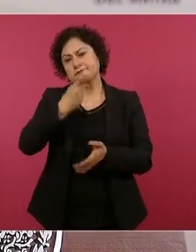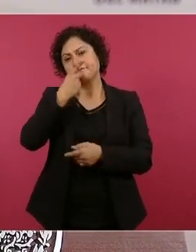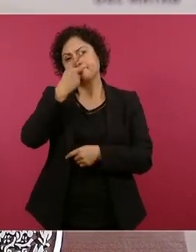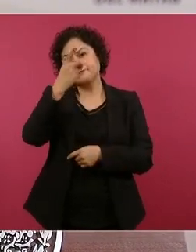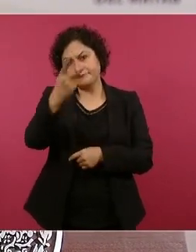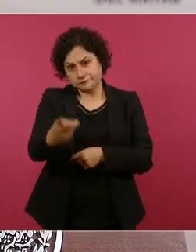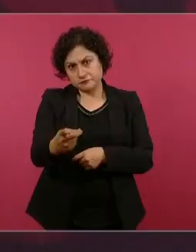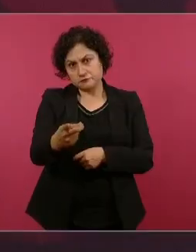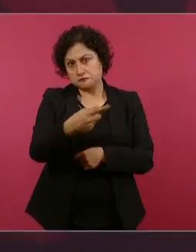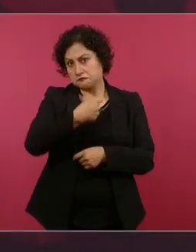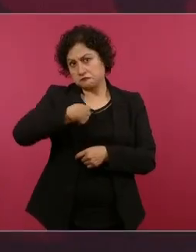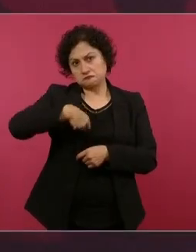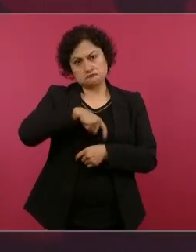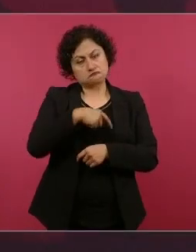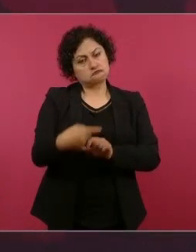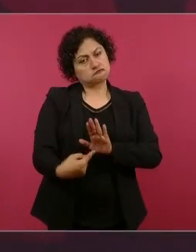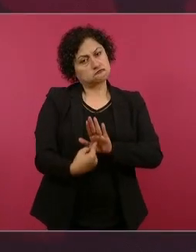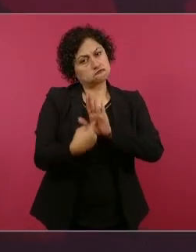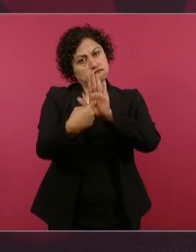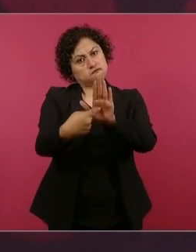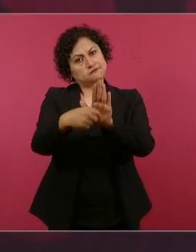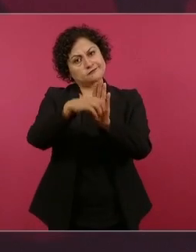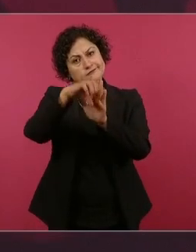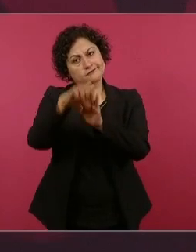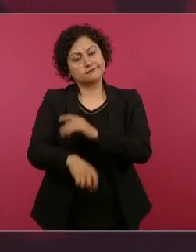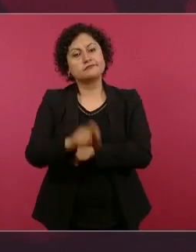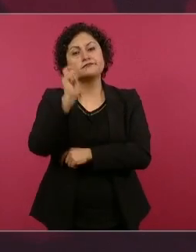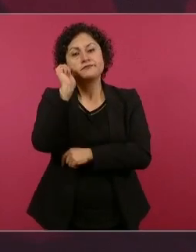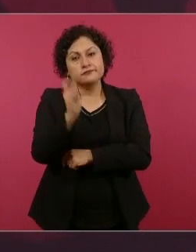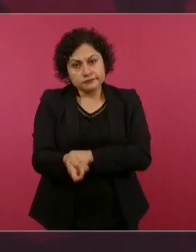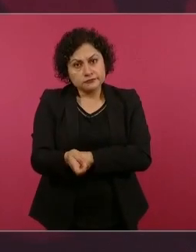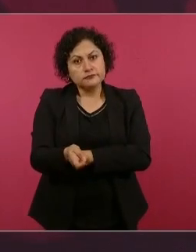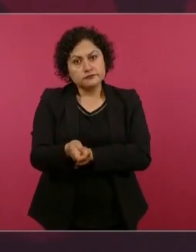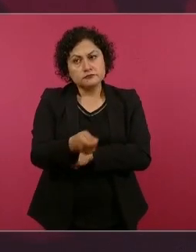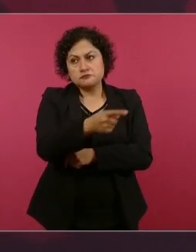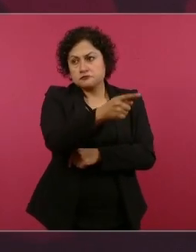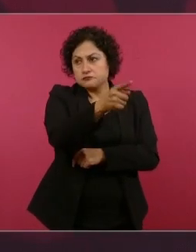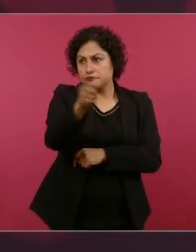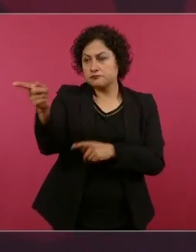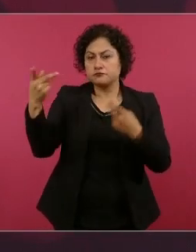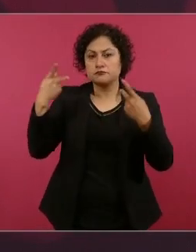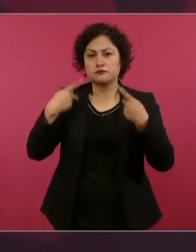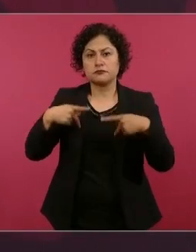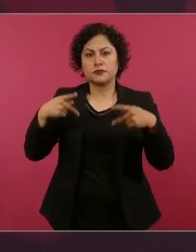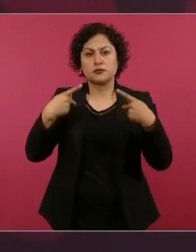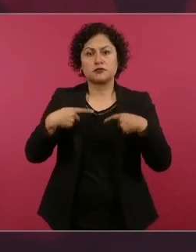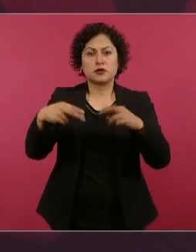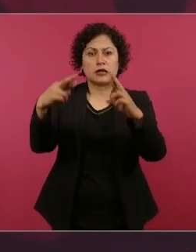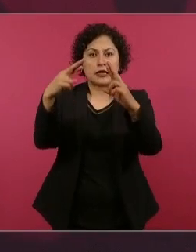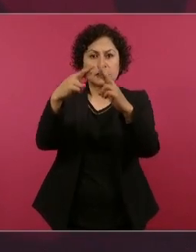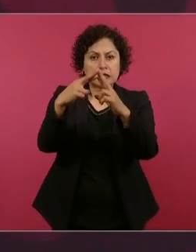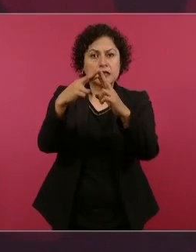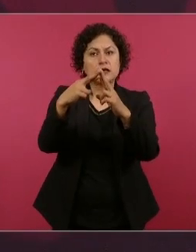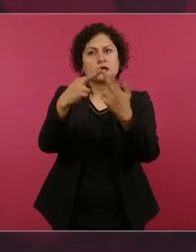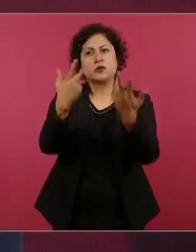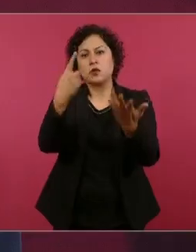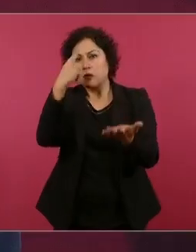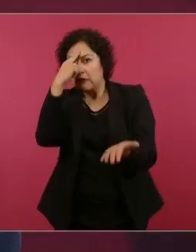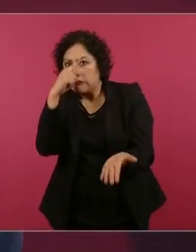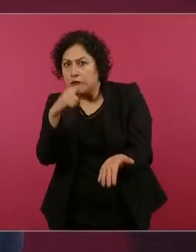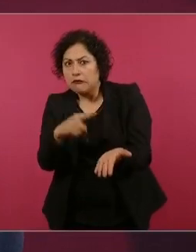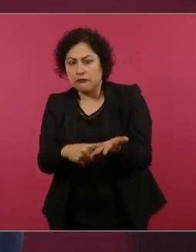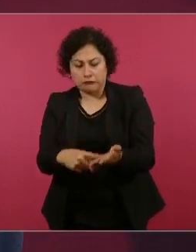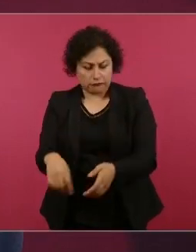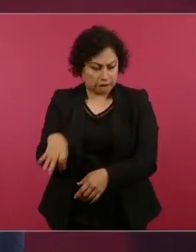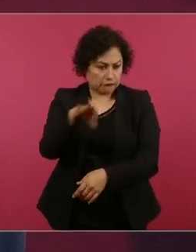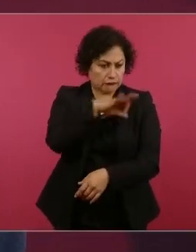respetar todas las creencias religiosas y respetar también a los